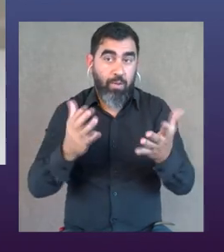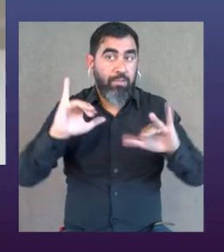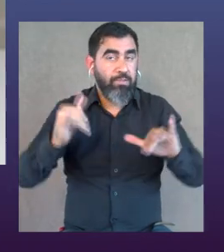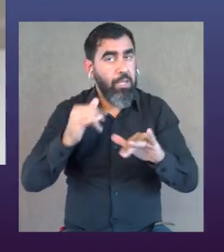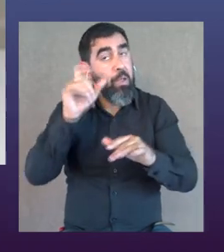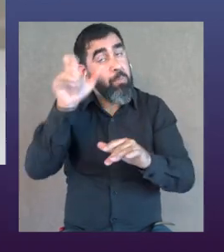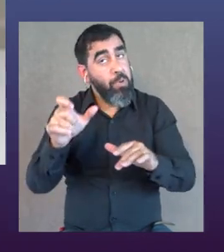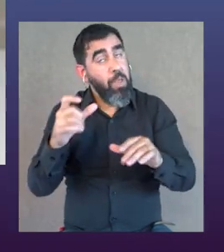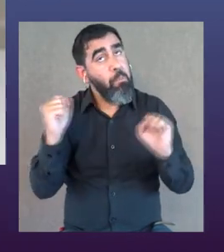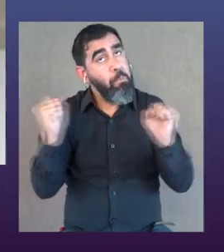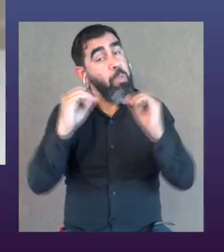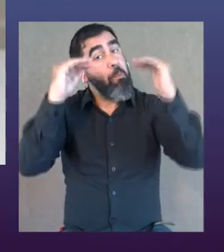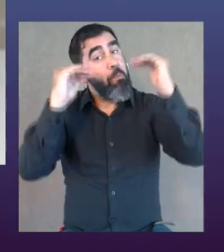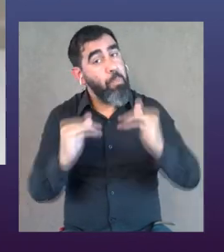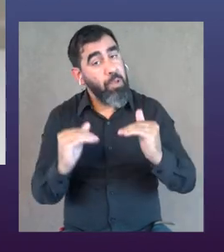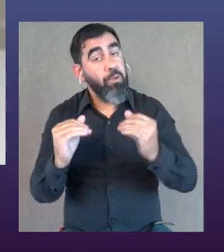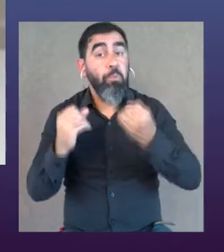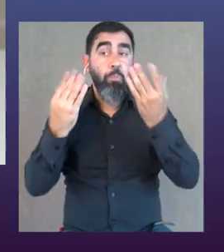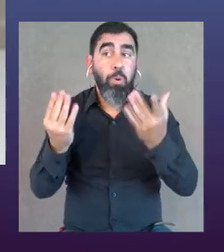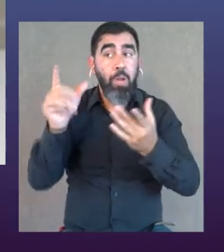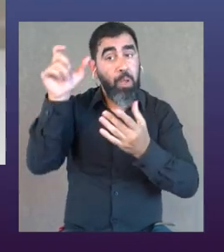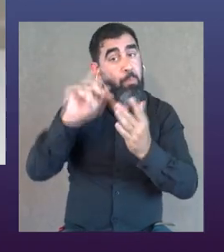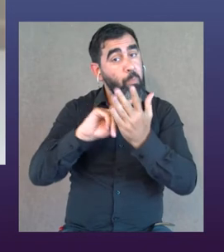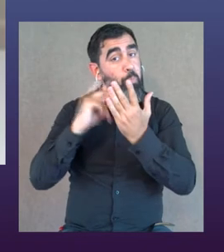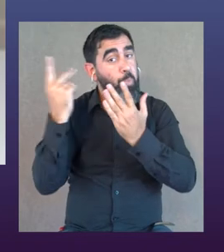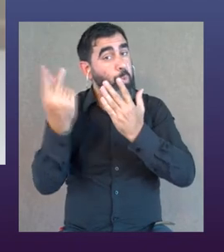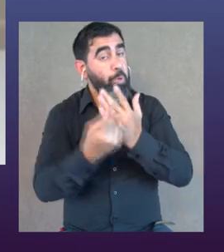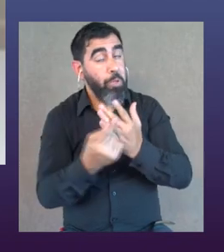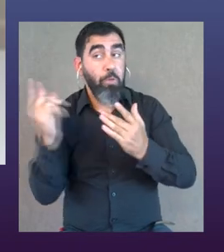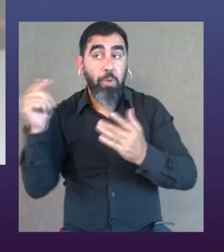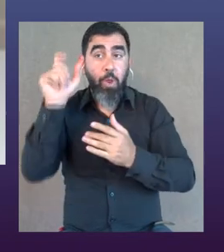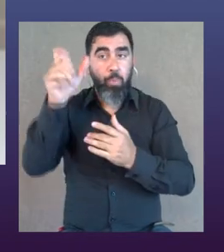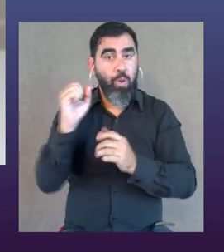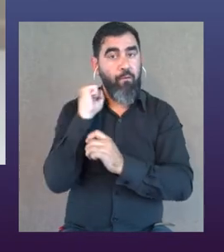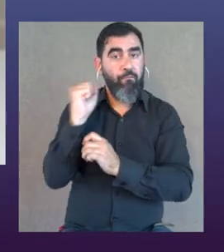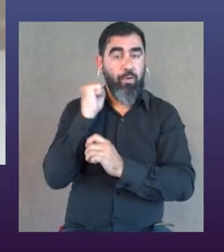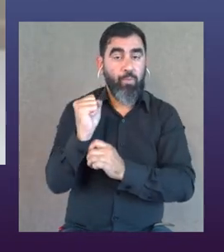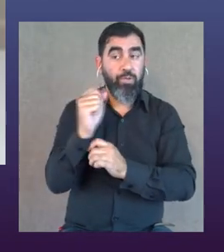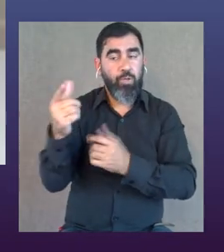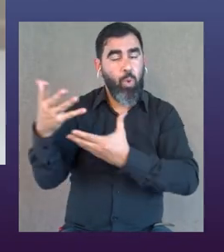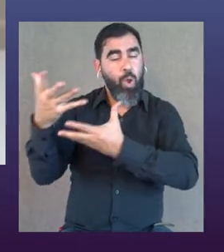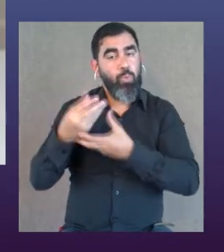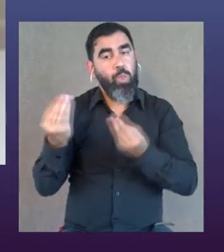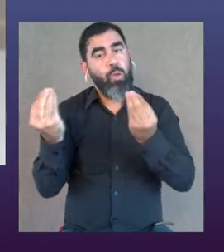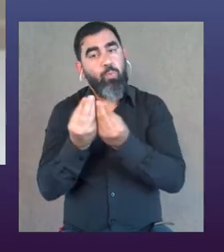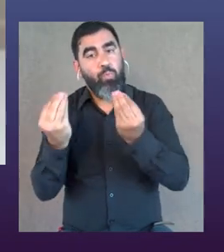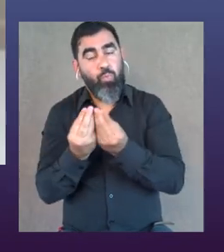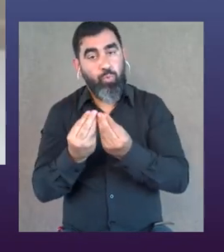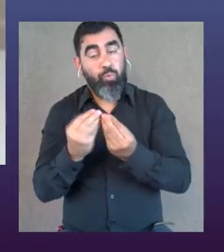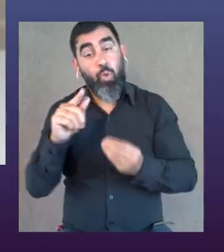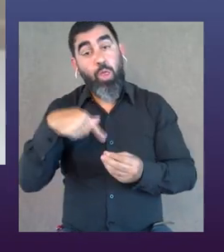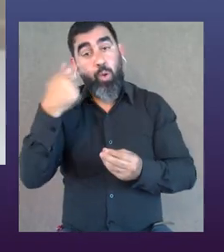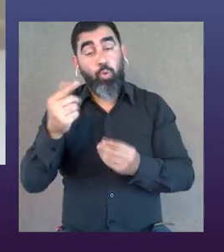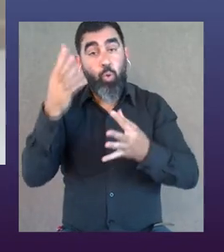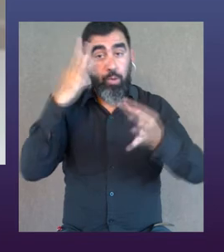España ahora mismo, pues ya el programador tiene menos recelo, ¿no? Porque ya viene el proyecto bien apadrinado, ¿no? Y entonces eso sí que nos ha